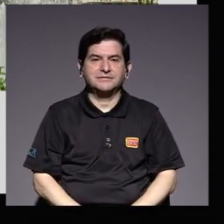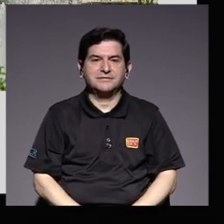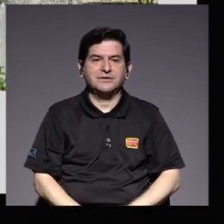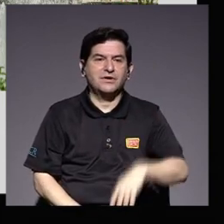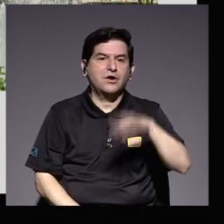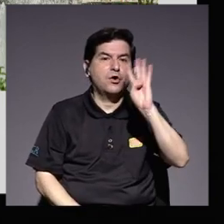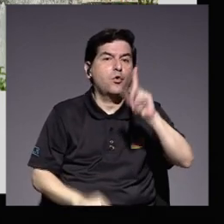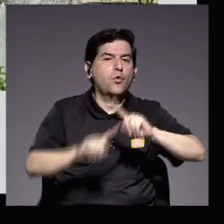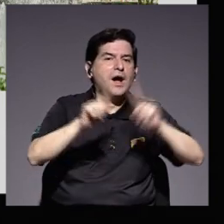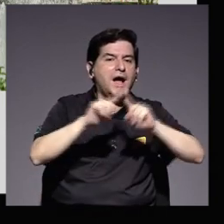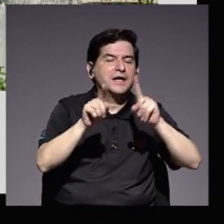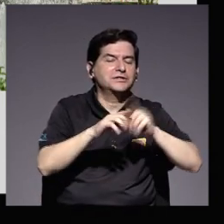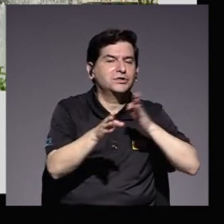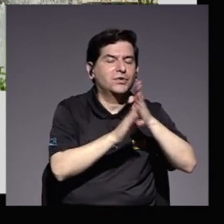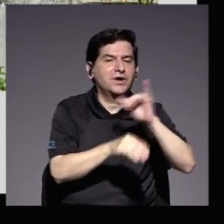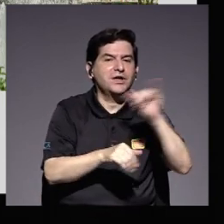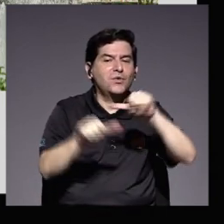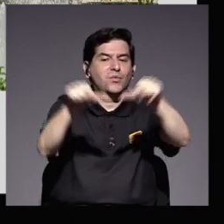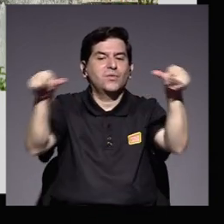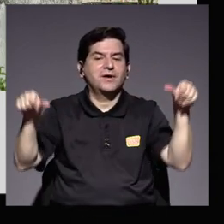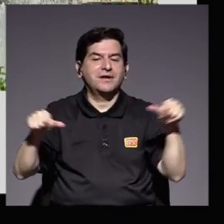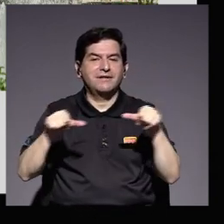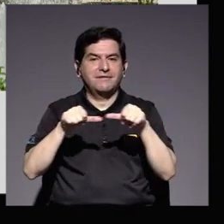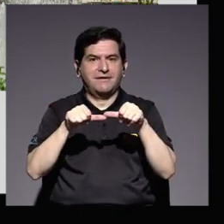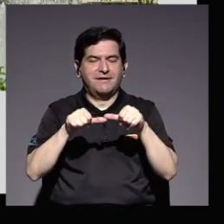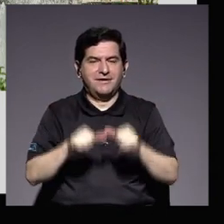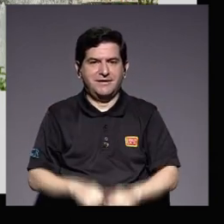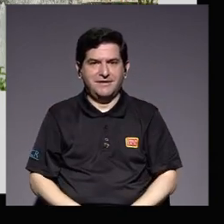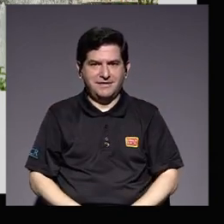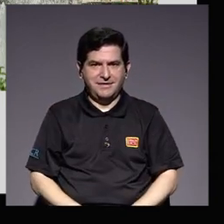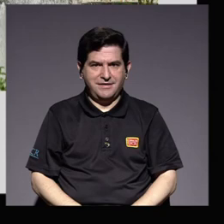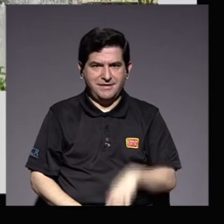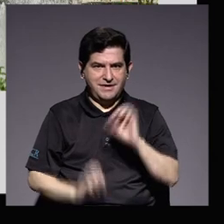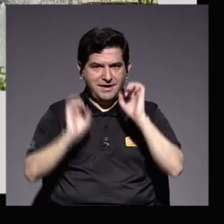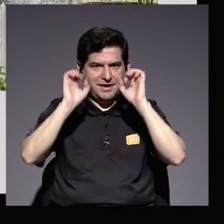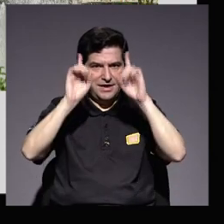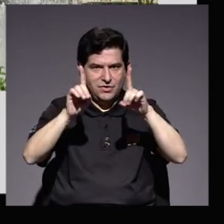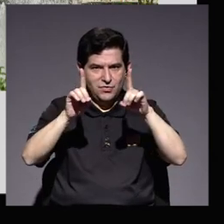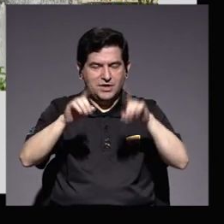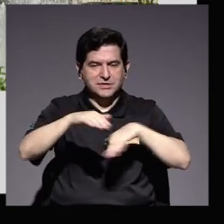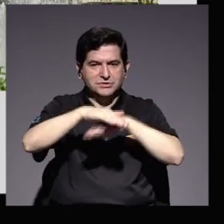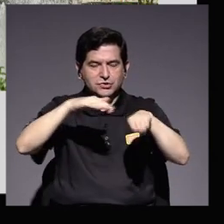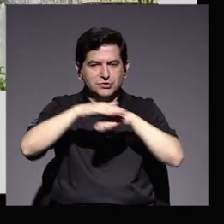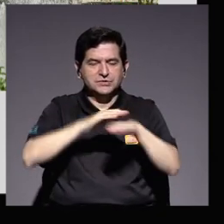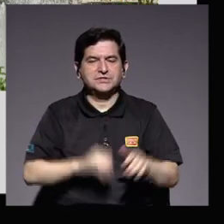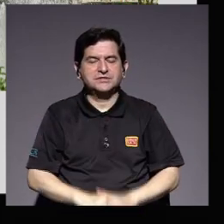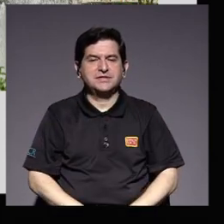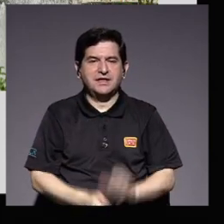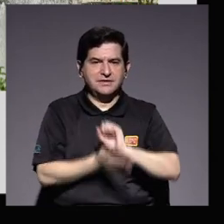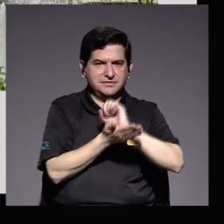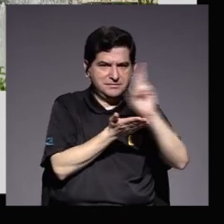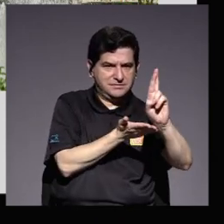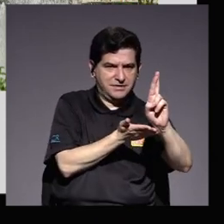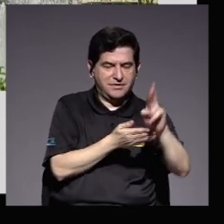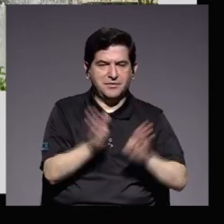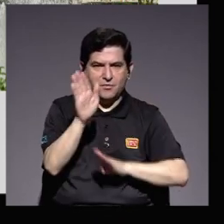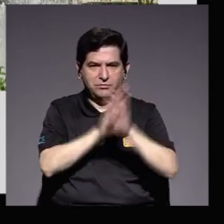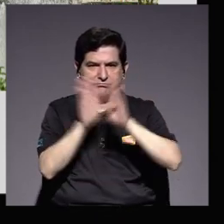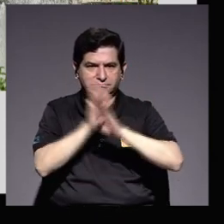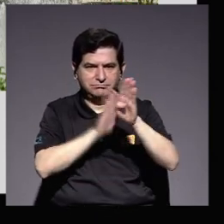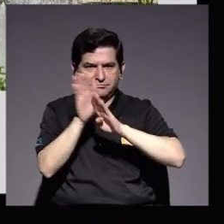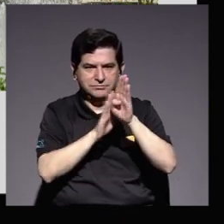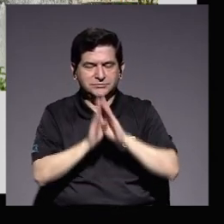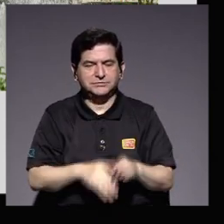cuatro diferentes carreras de una misma área, en este caso el área de educación de la sede de Occidente desarrollaron el